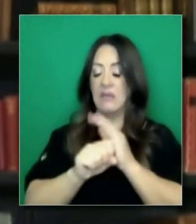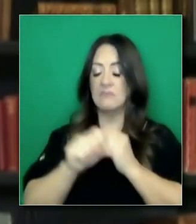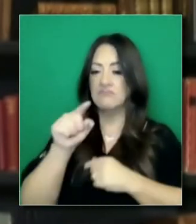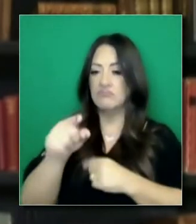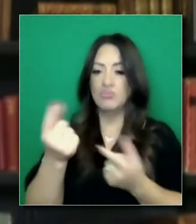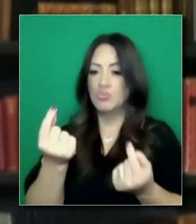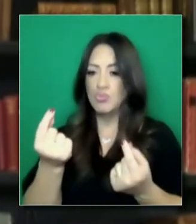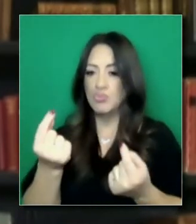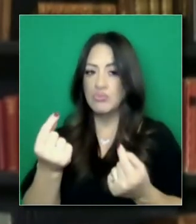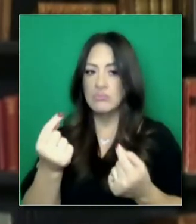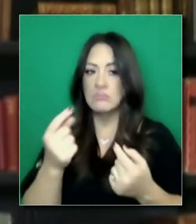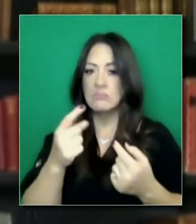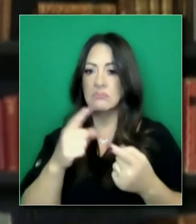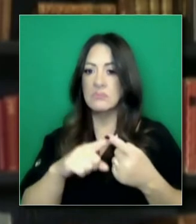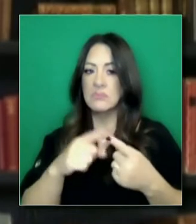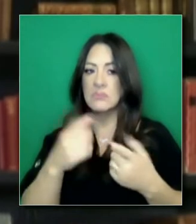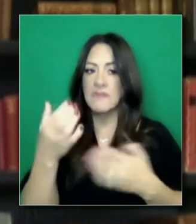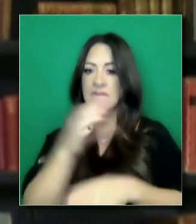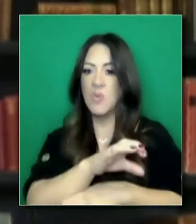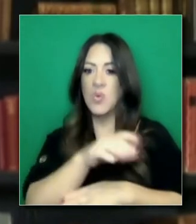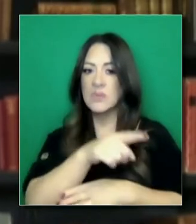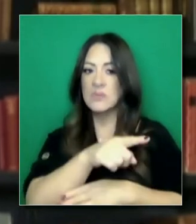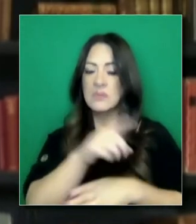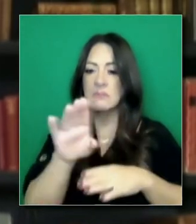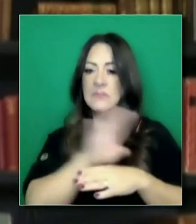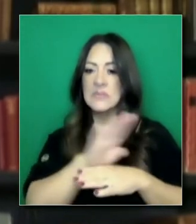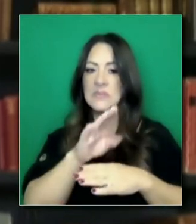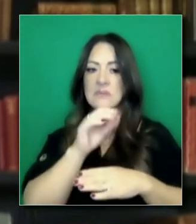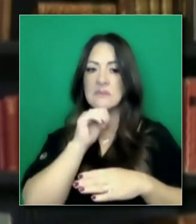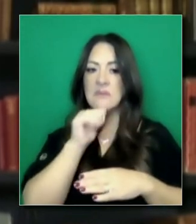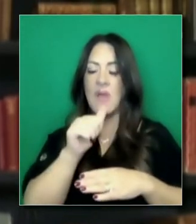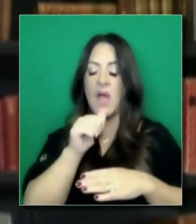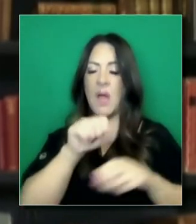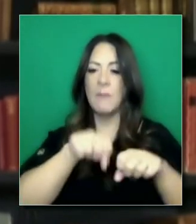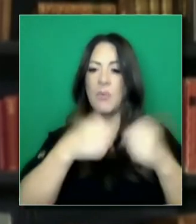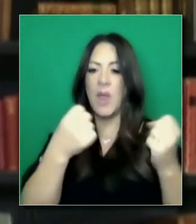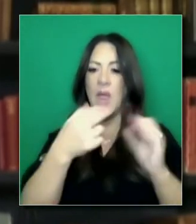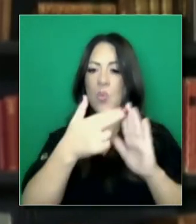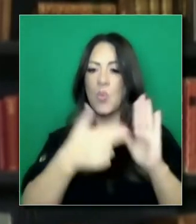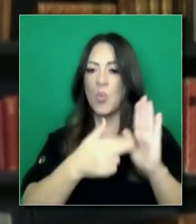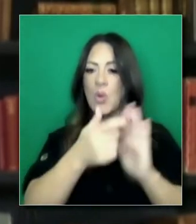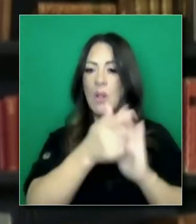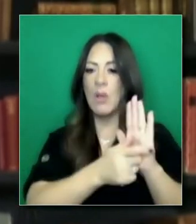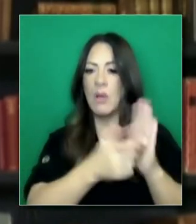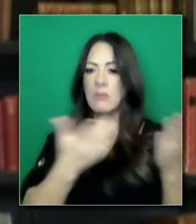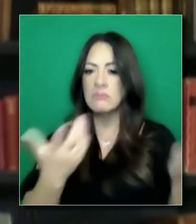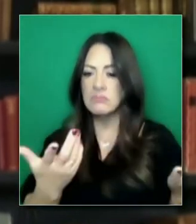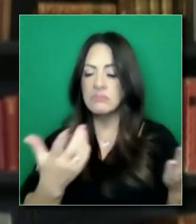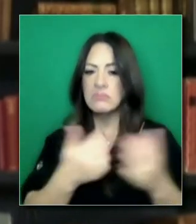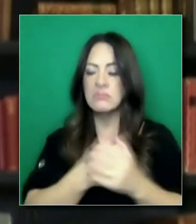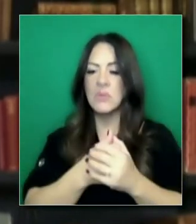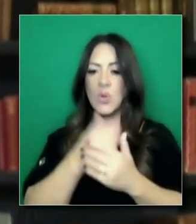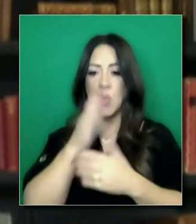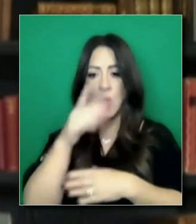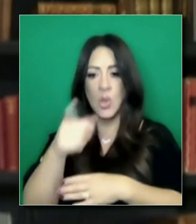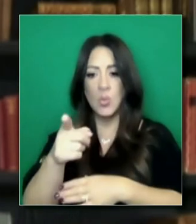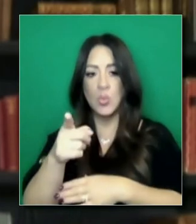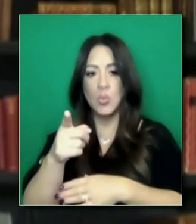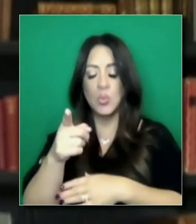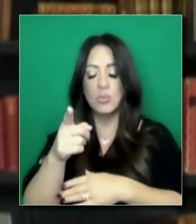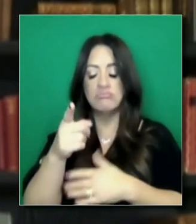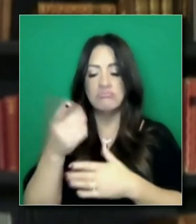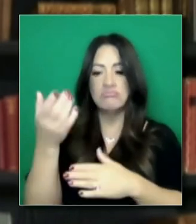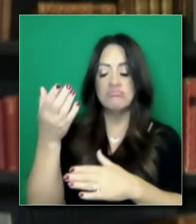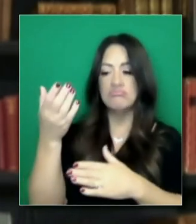hacer el Estado para contrarrestar ese tipo de actividad, especialmente si el Estado va a tomar medidas